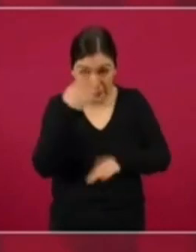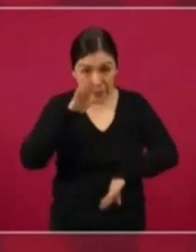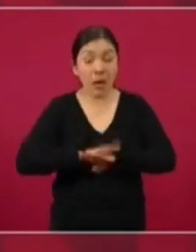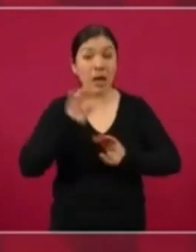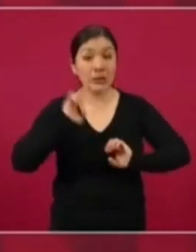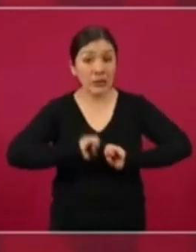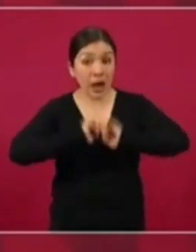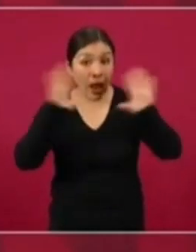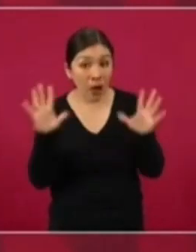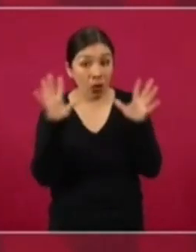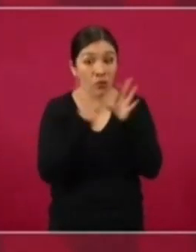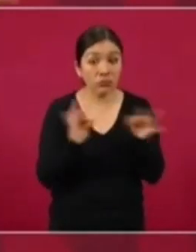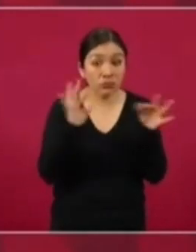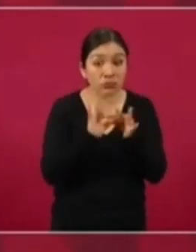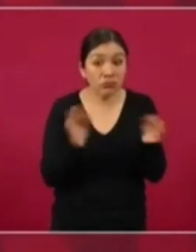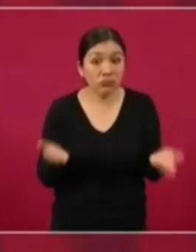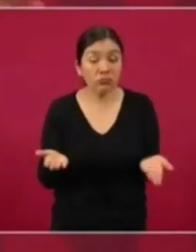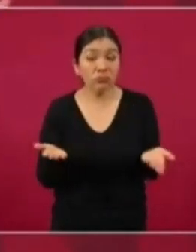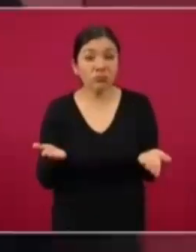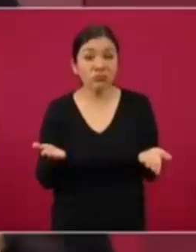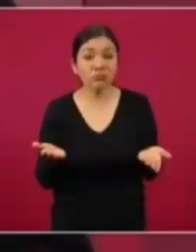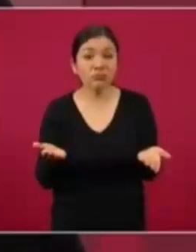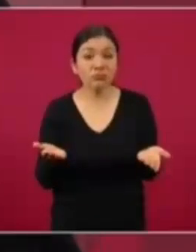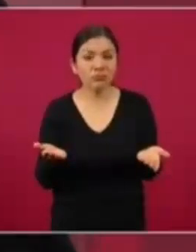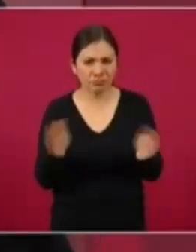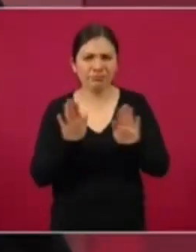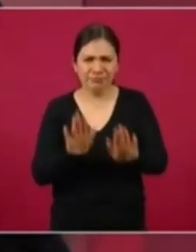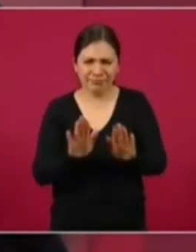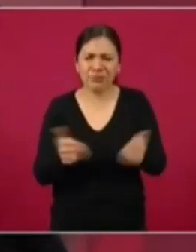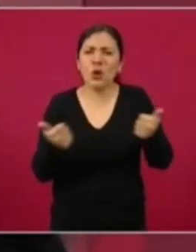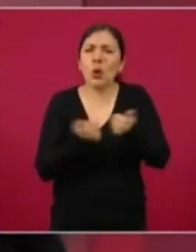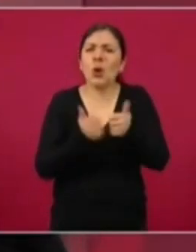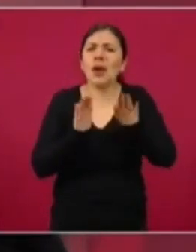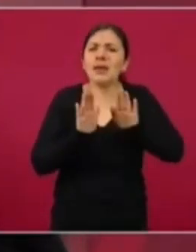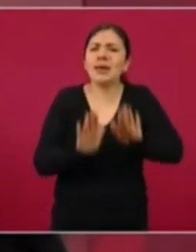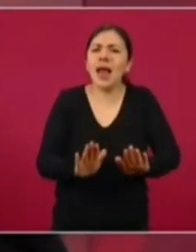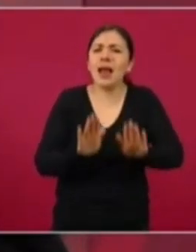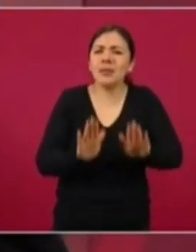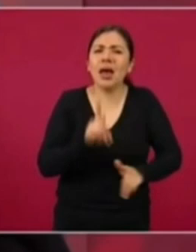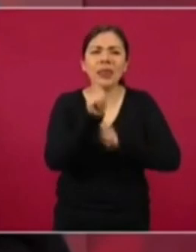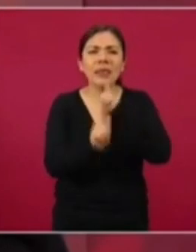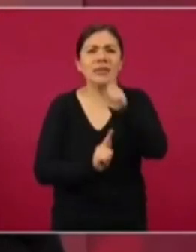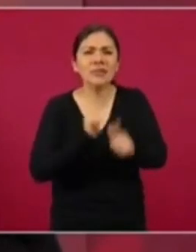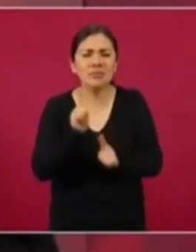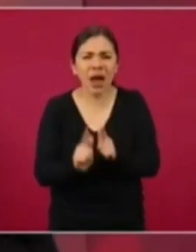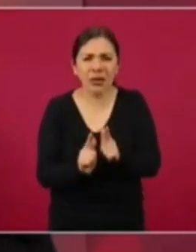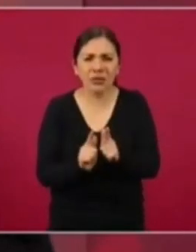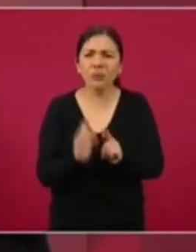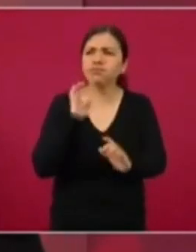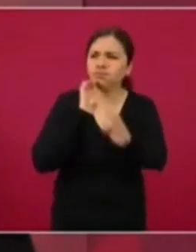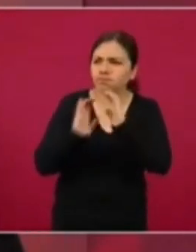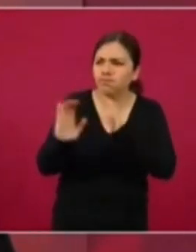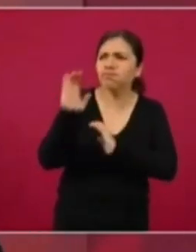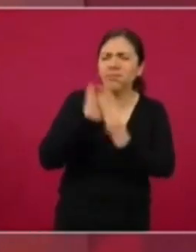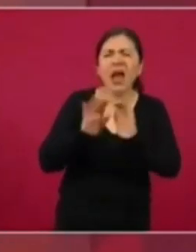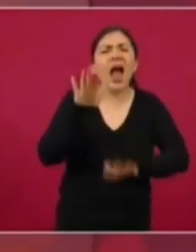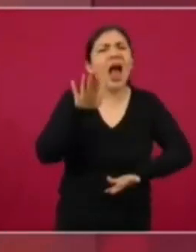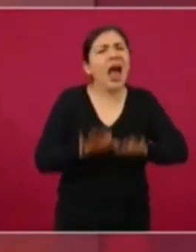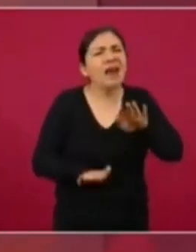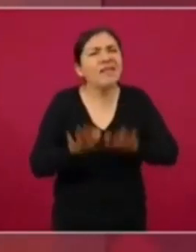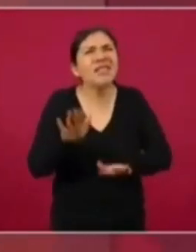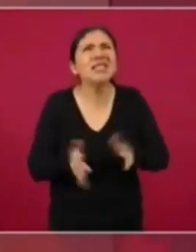Es nada más decir, vámonos despacio, porque a veces tarda